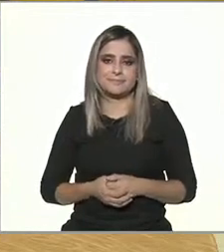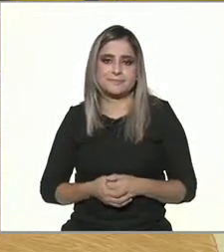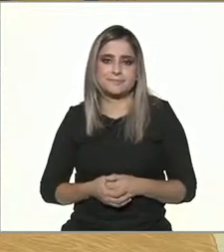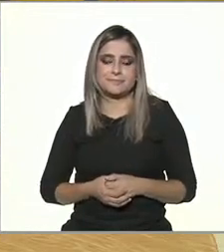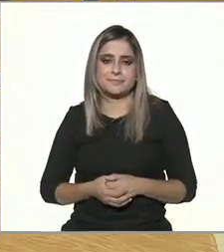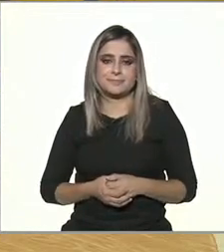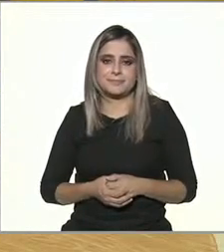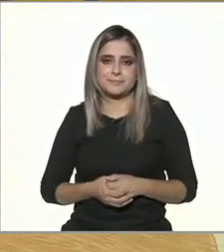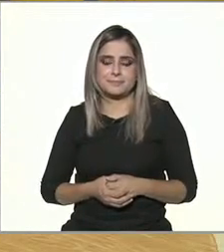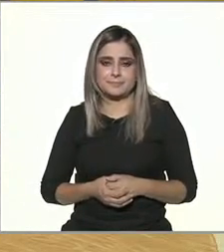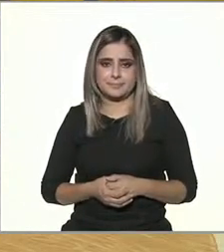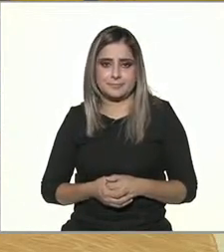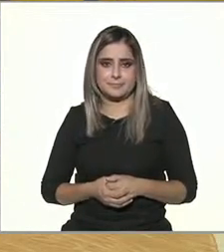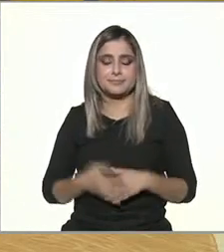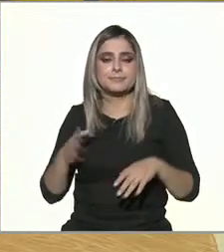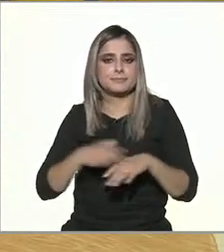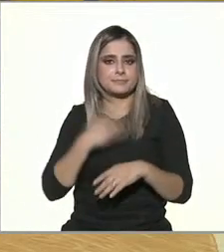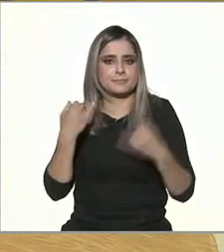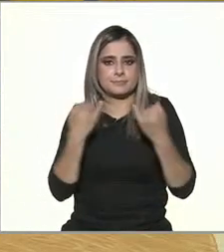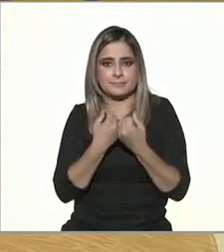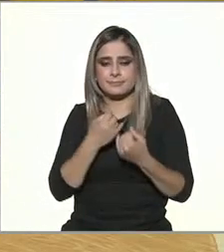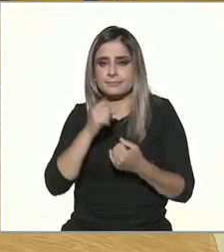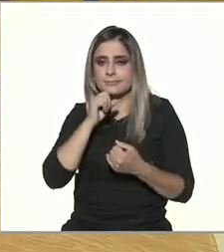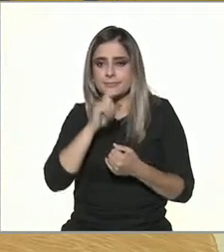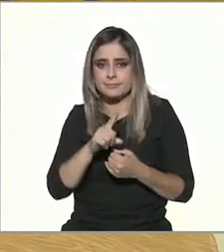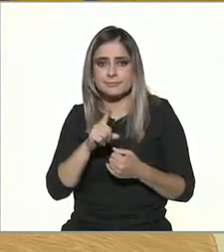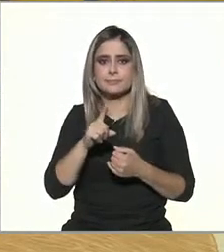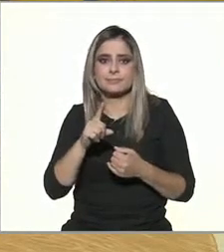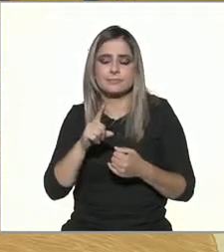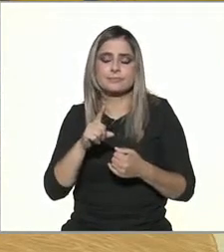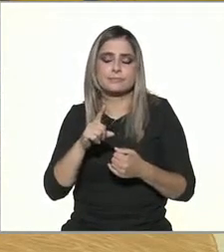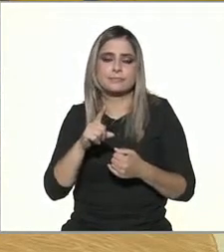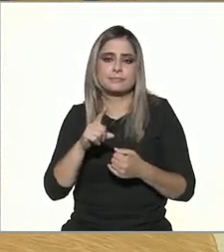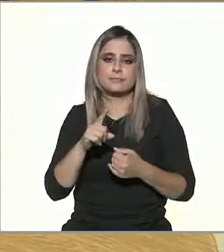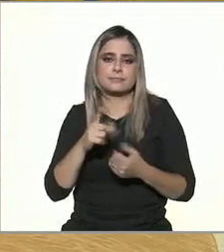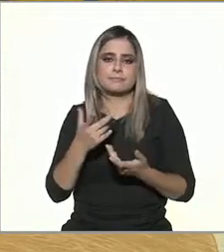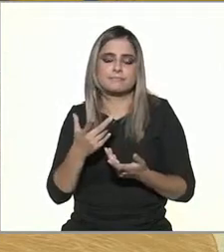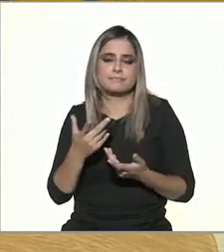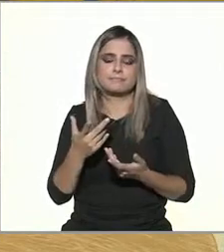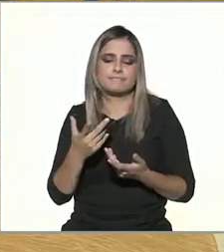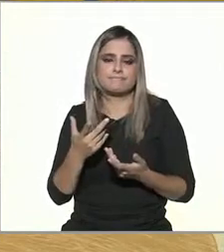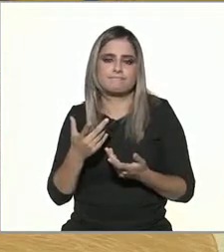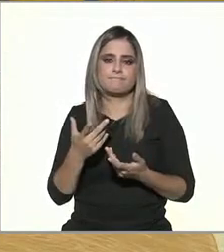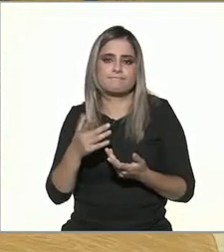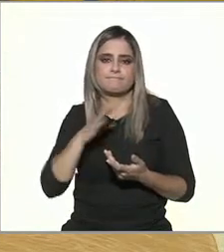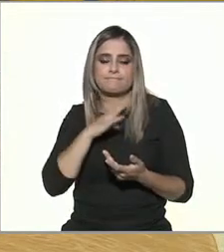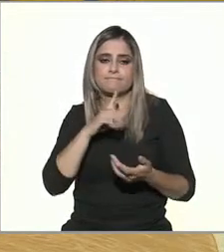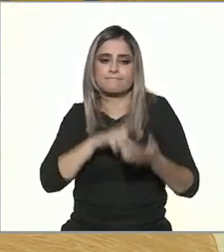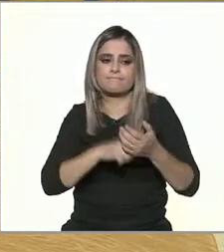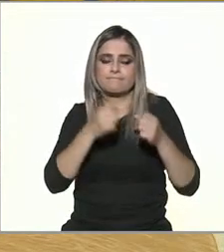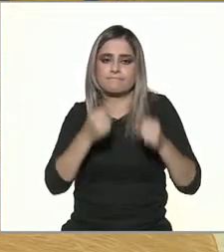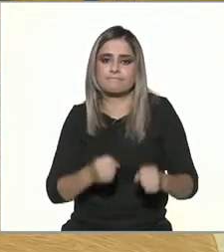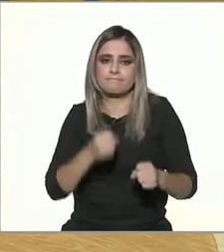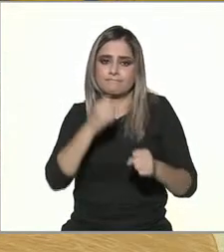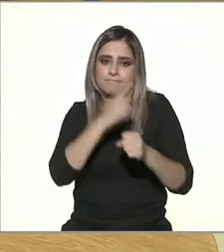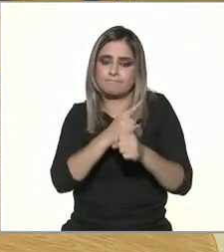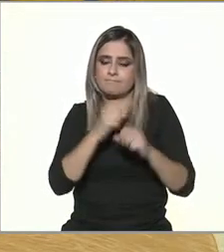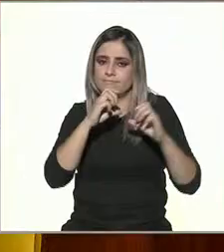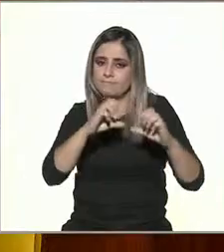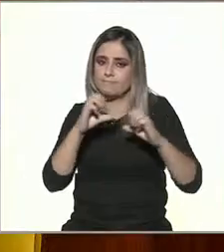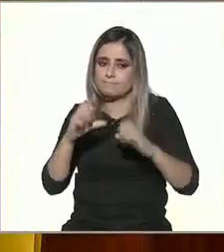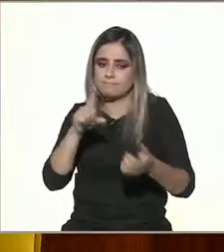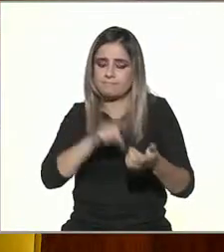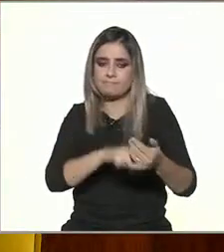hacemos un pequeño módulo de problemas de ciberseguridad, porque también